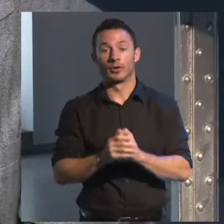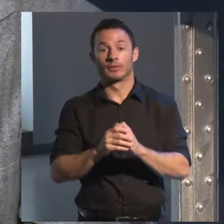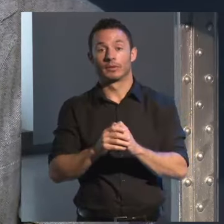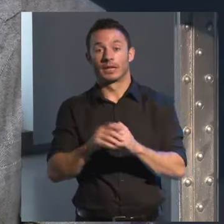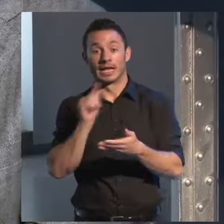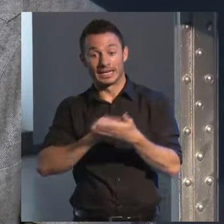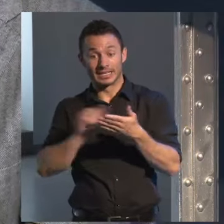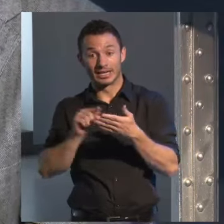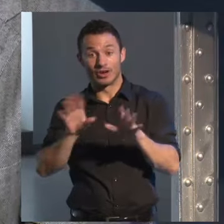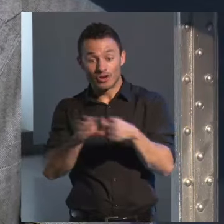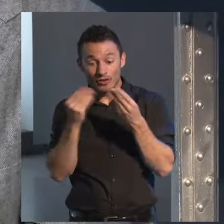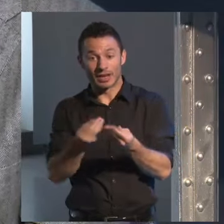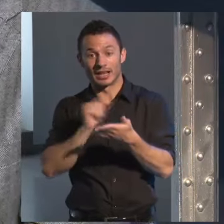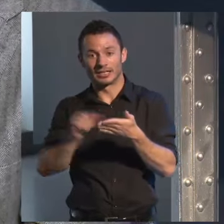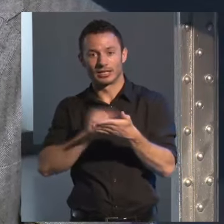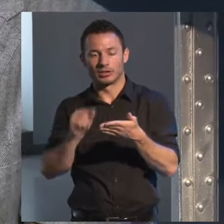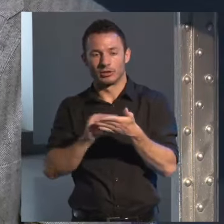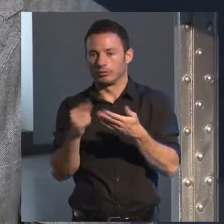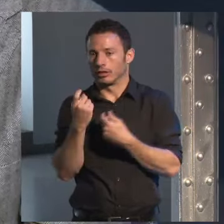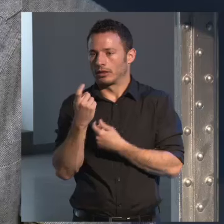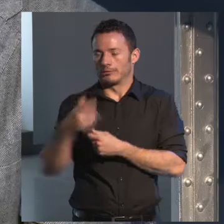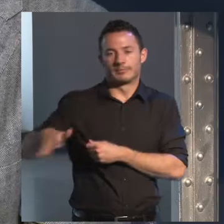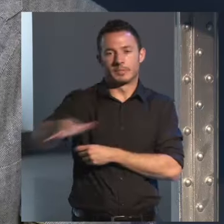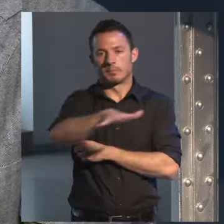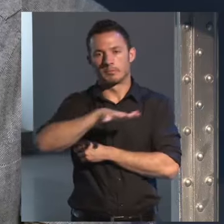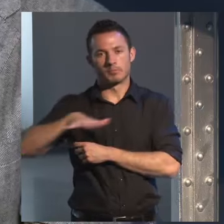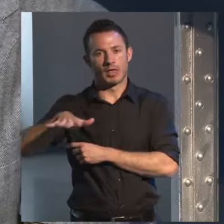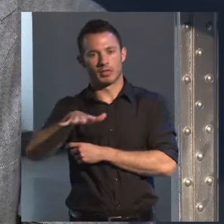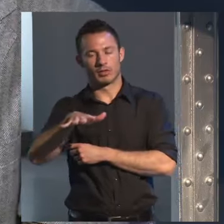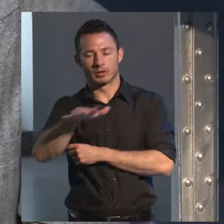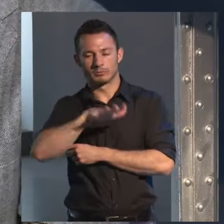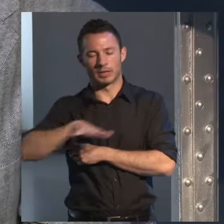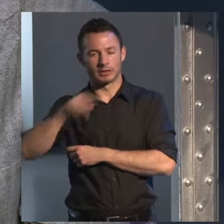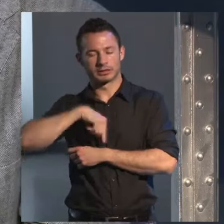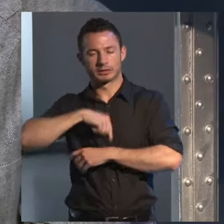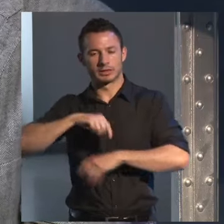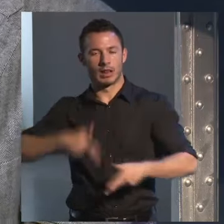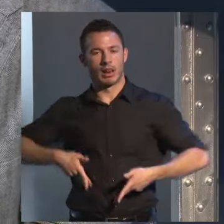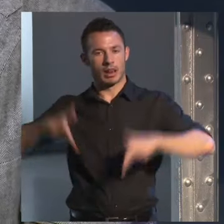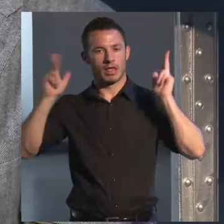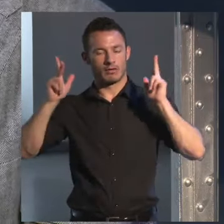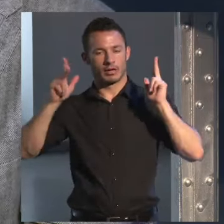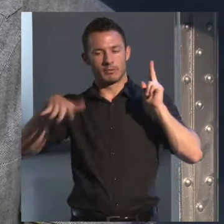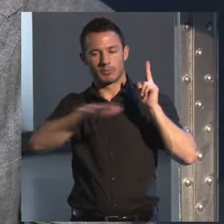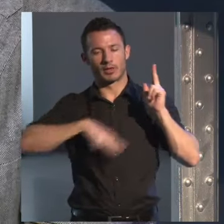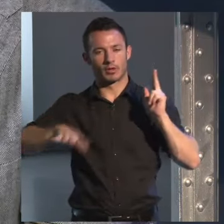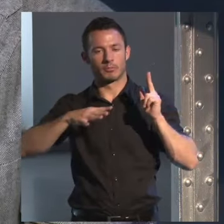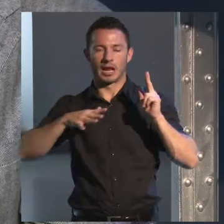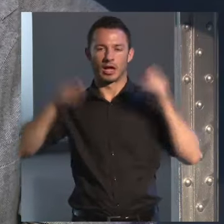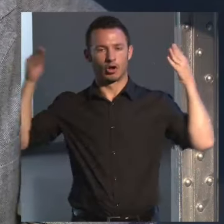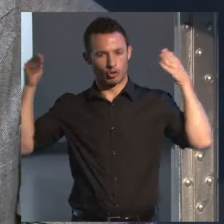necesita un espacio de libertad de concentración que